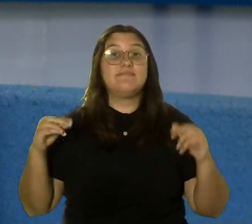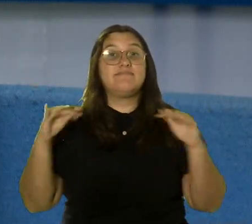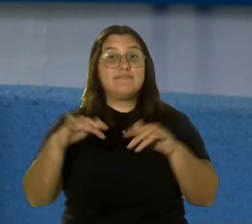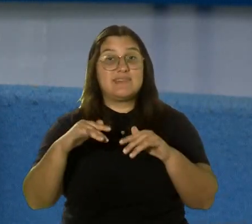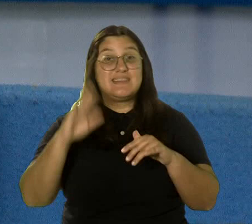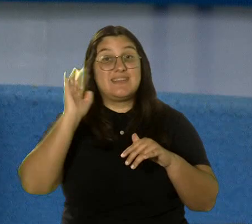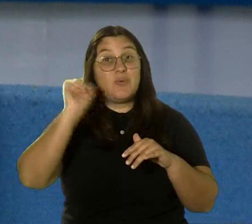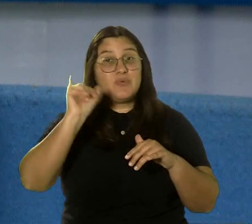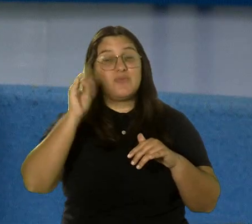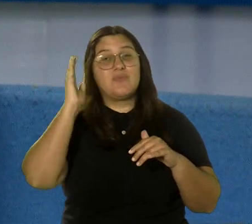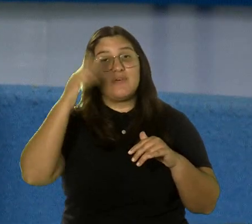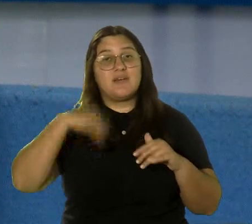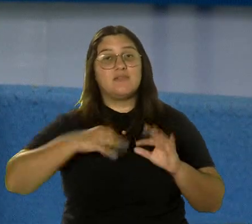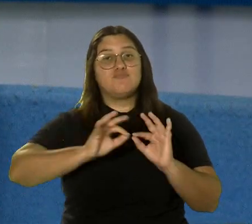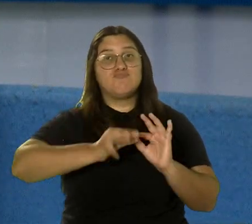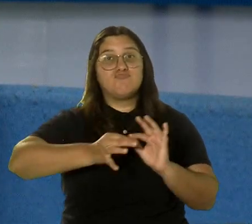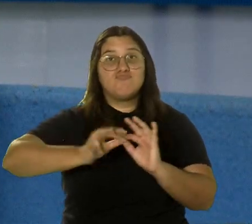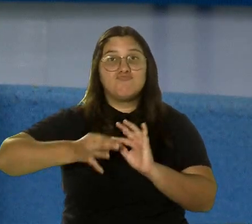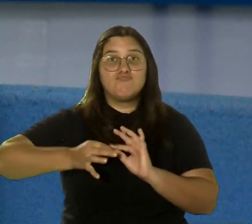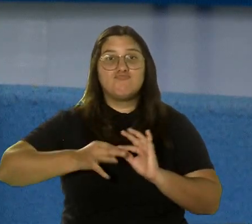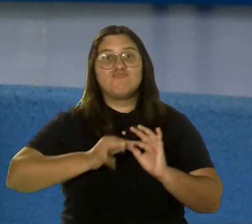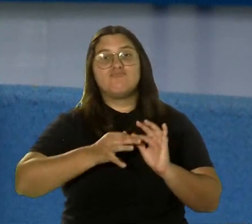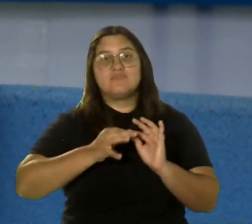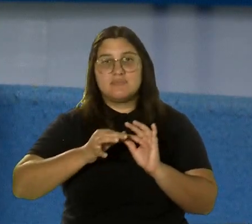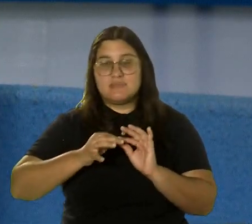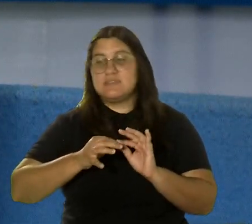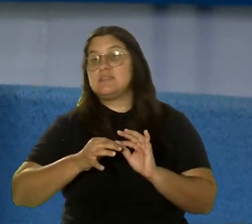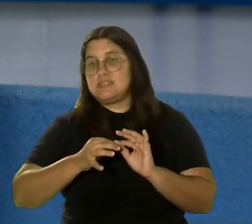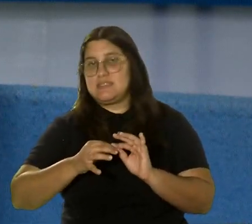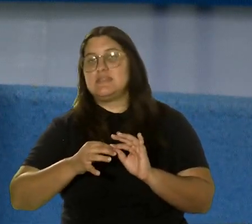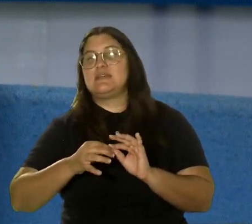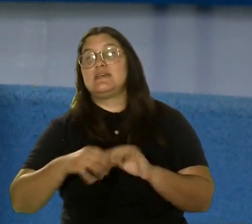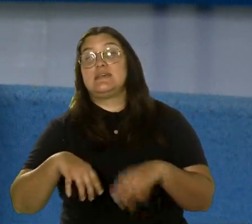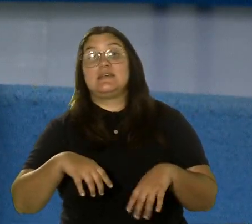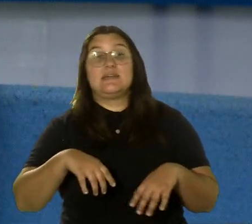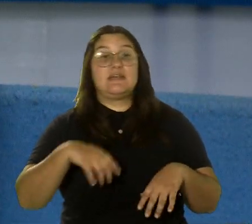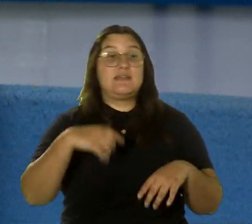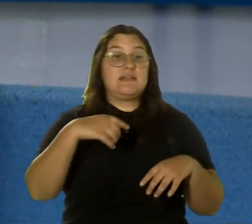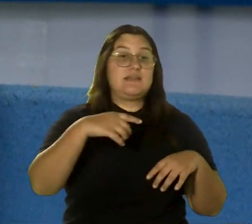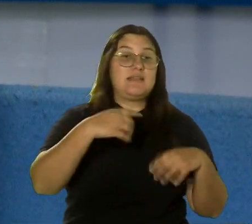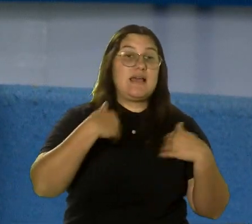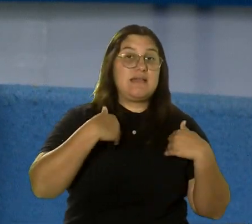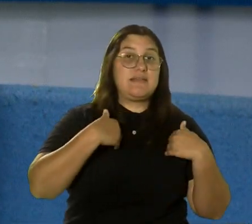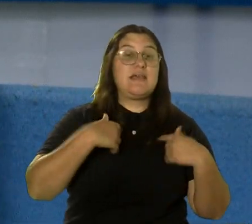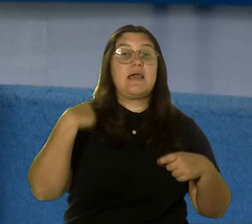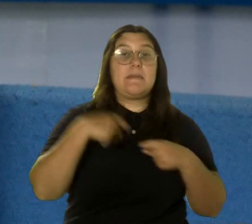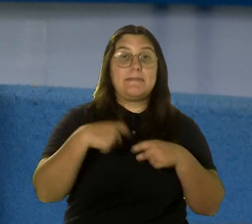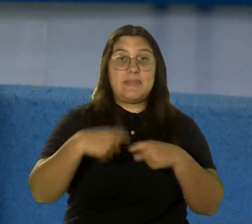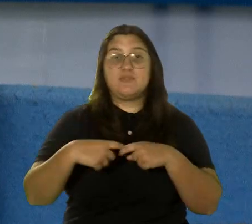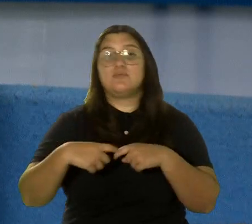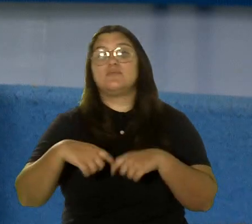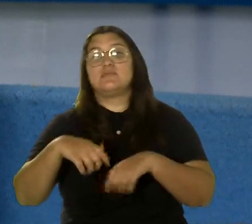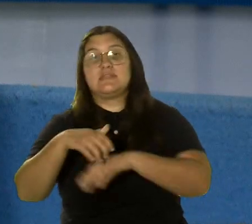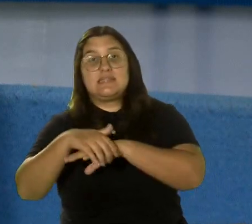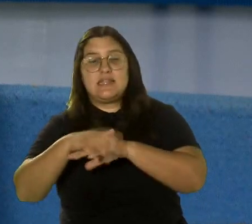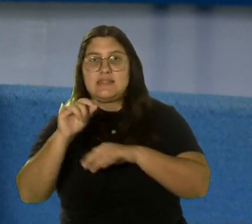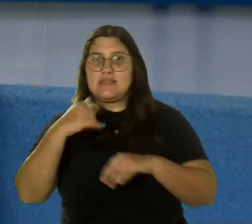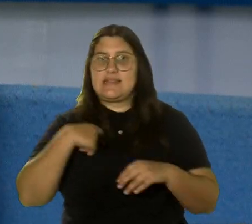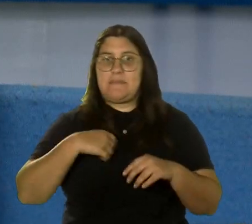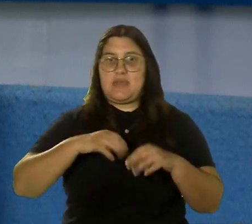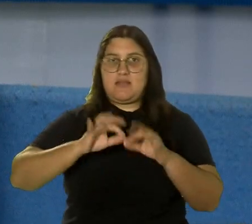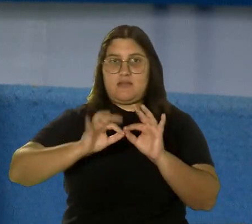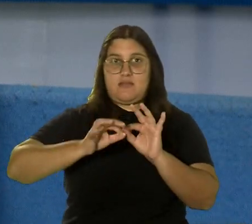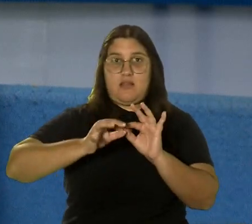traducción simultánea de muchas de las conferencias de español a inglés y de inglés a español, así como también vamos a tener lenguaje de señas porque no queremos que